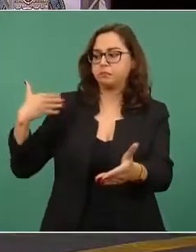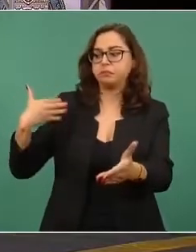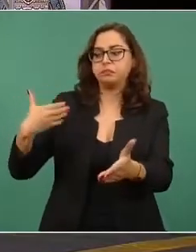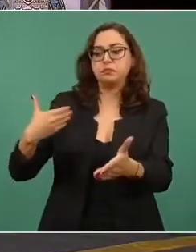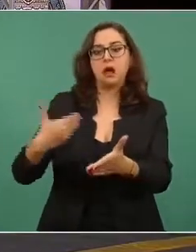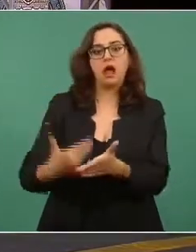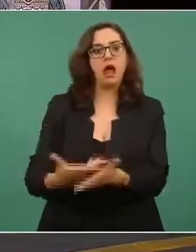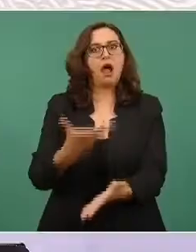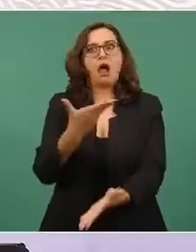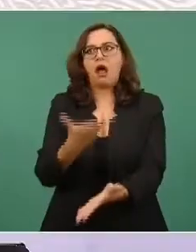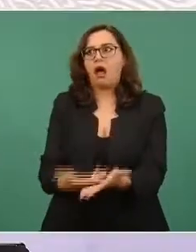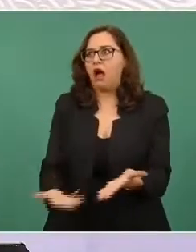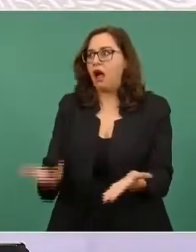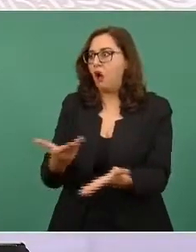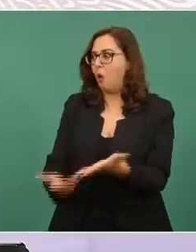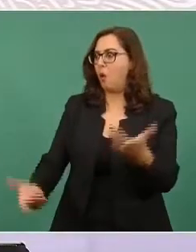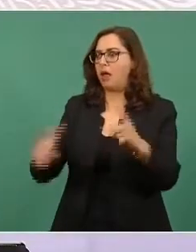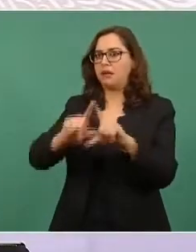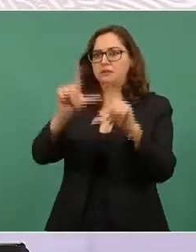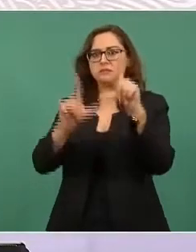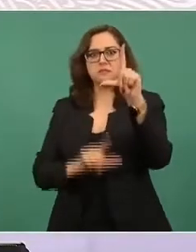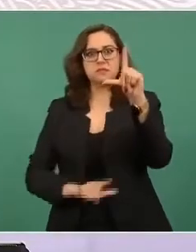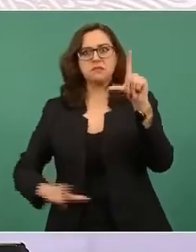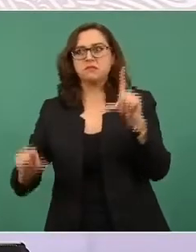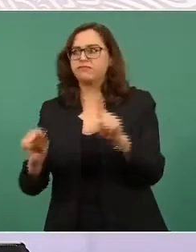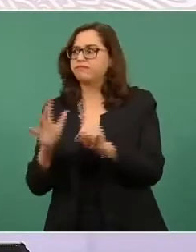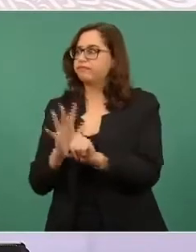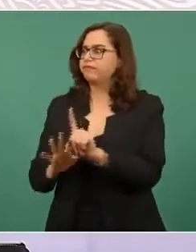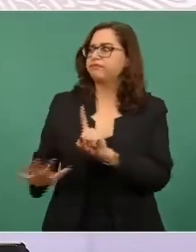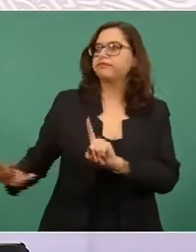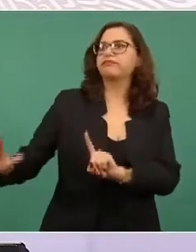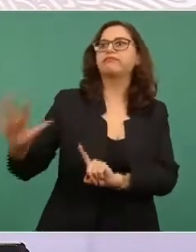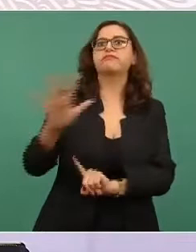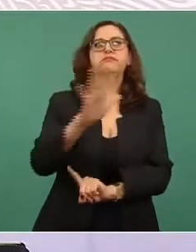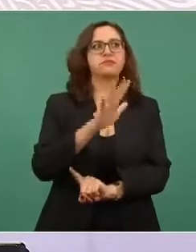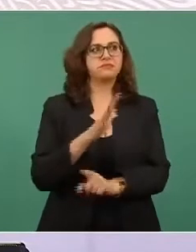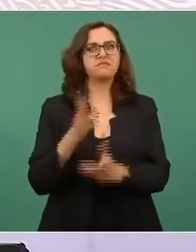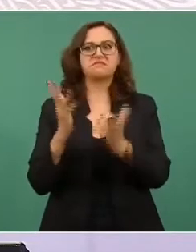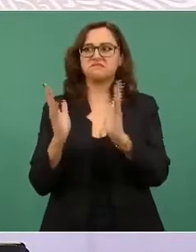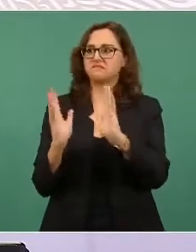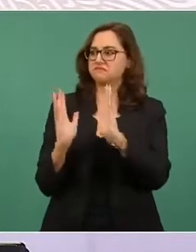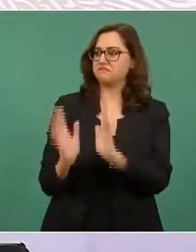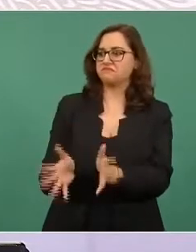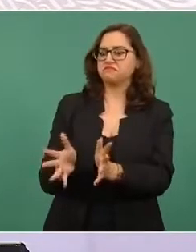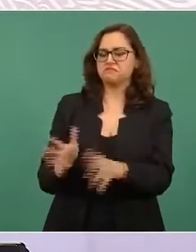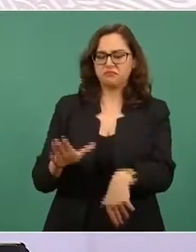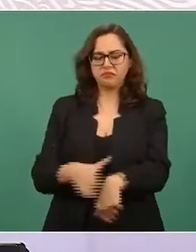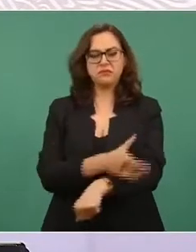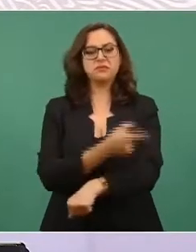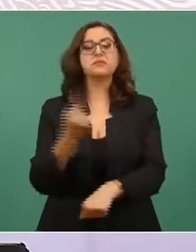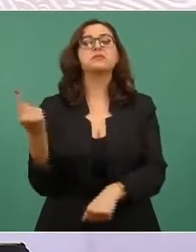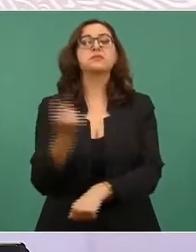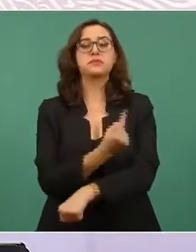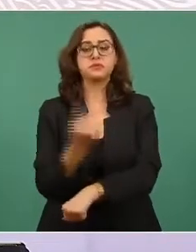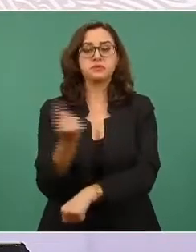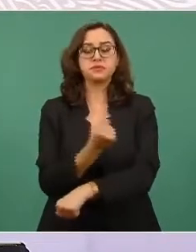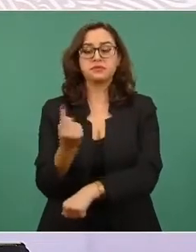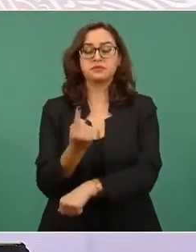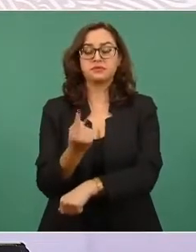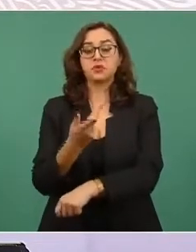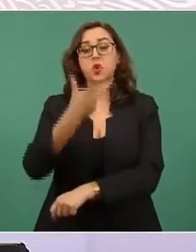mujeres y hombres que a lo largo de nuestra historia han sabido poner en